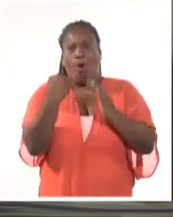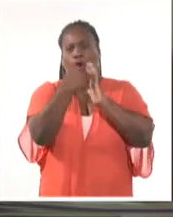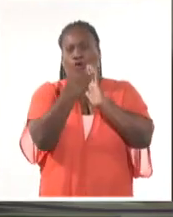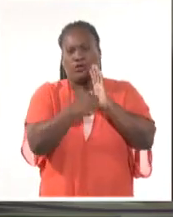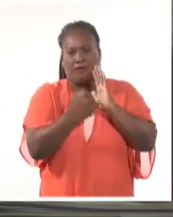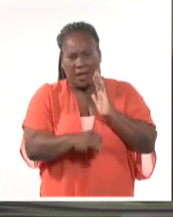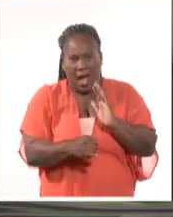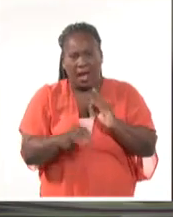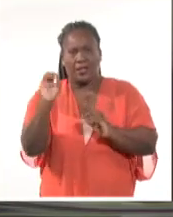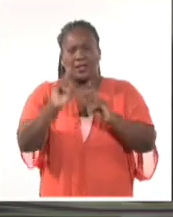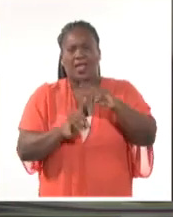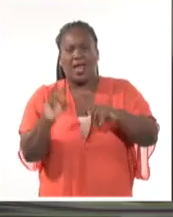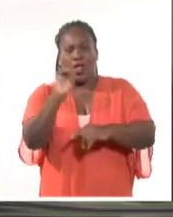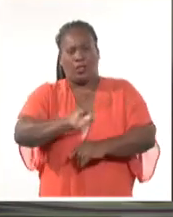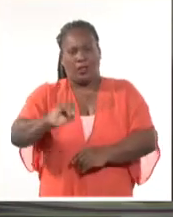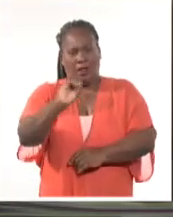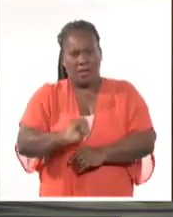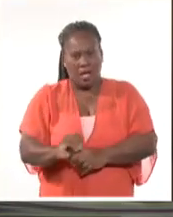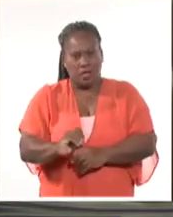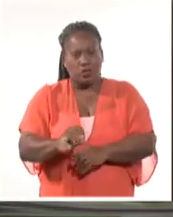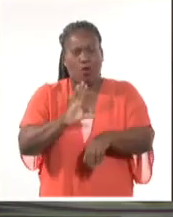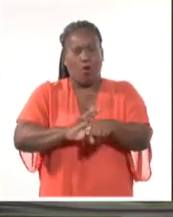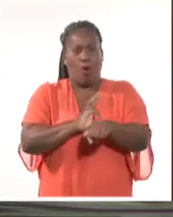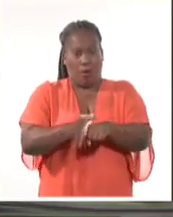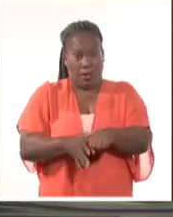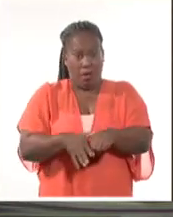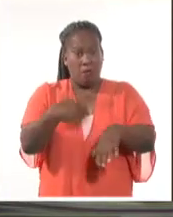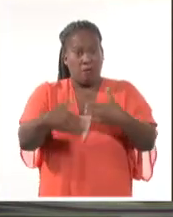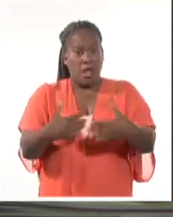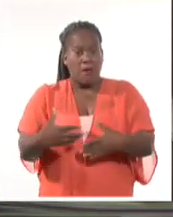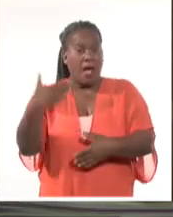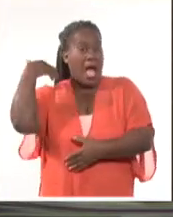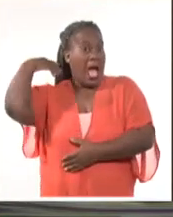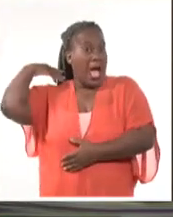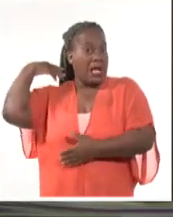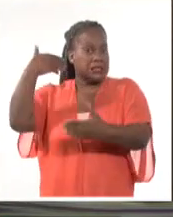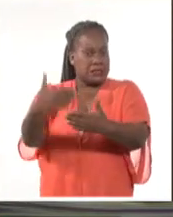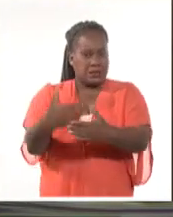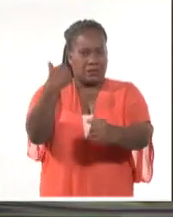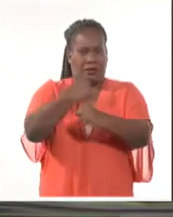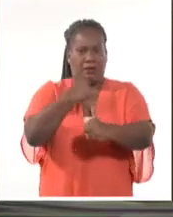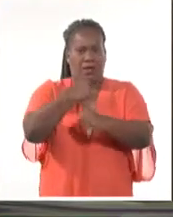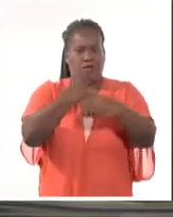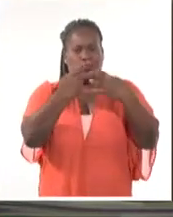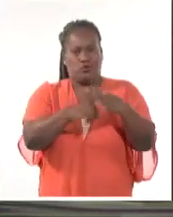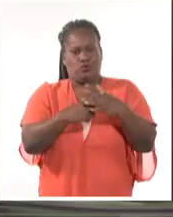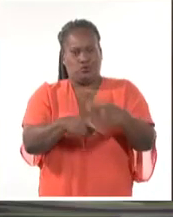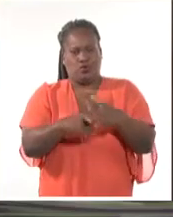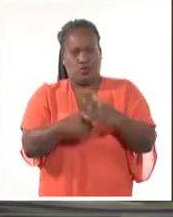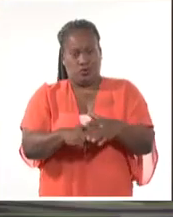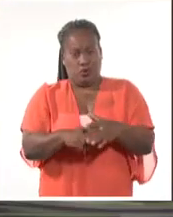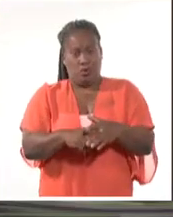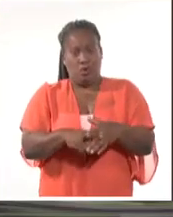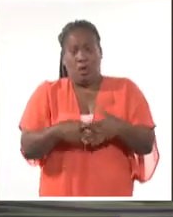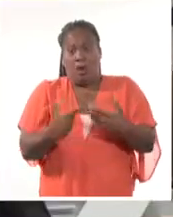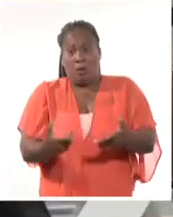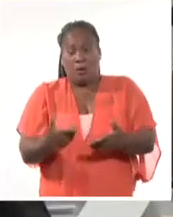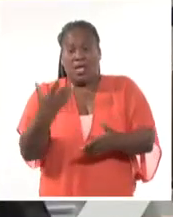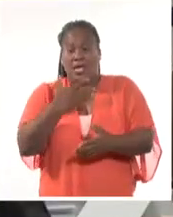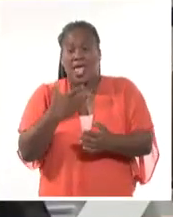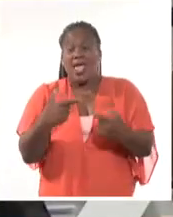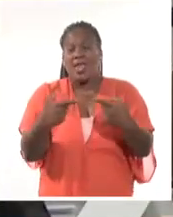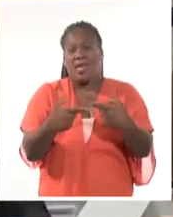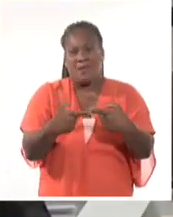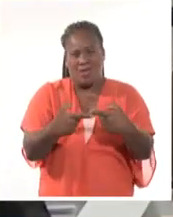responsabilidad a problemas que llevamos tiempo trabajando para solucionarlos. Porque a quien le estamos haciendo un favor es a los enemigos.